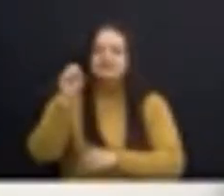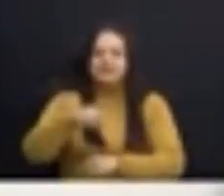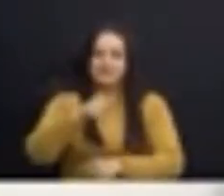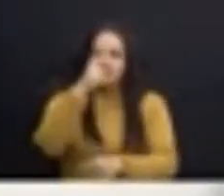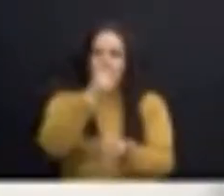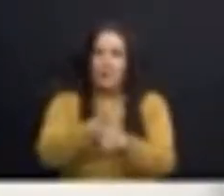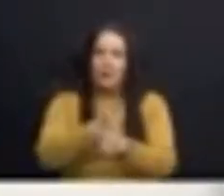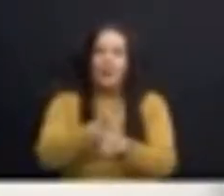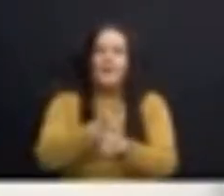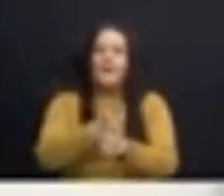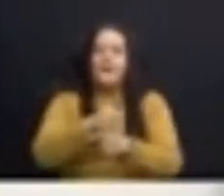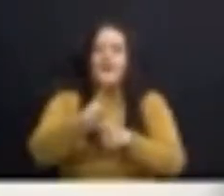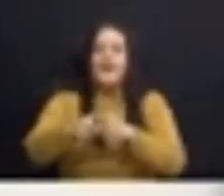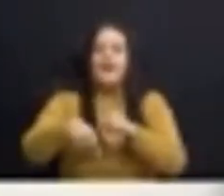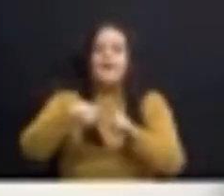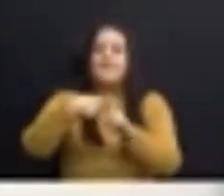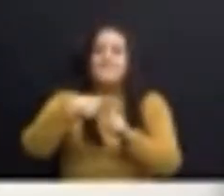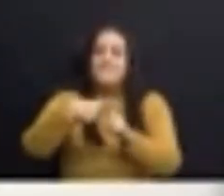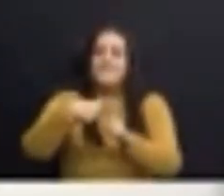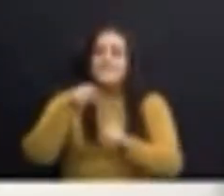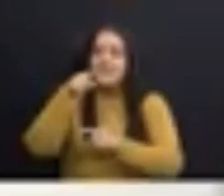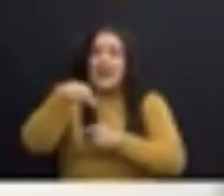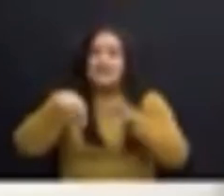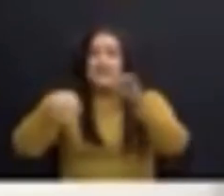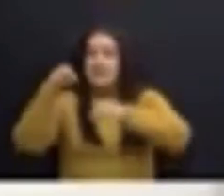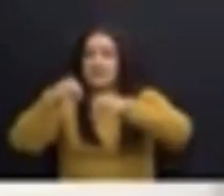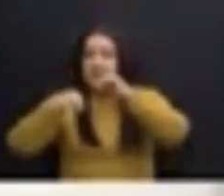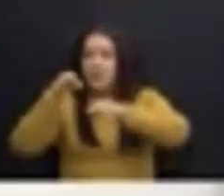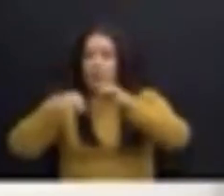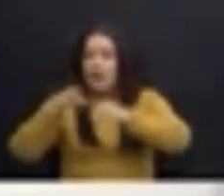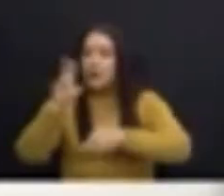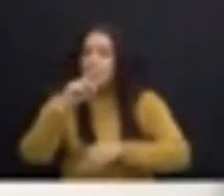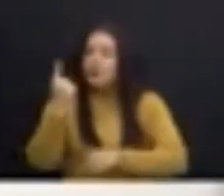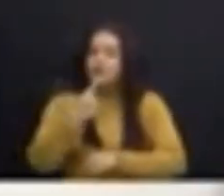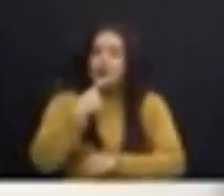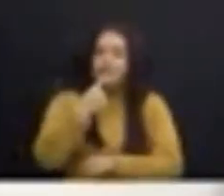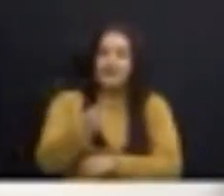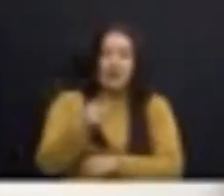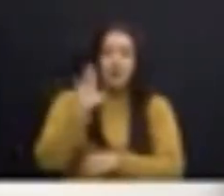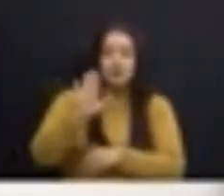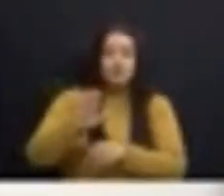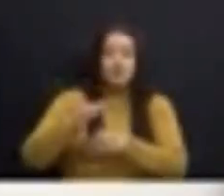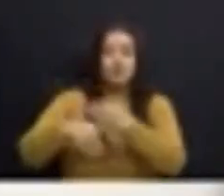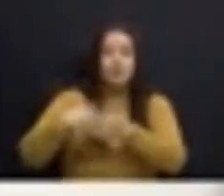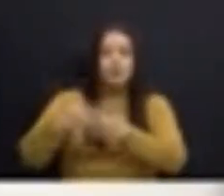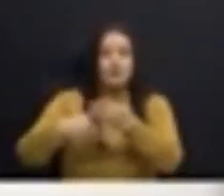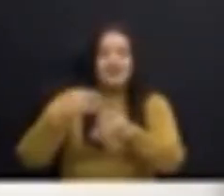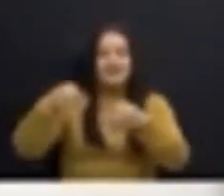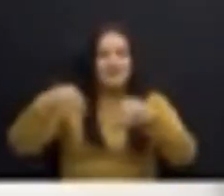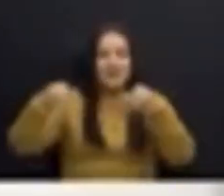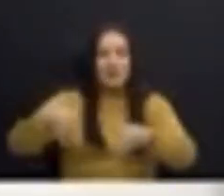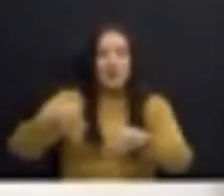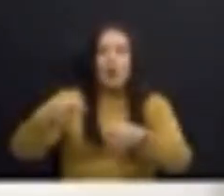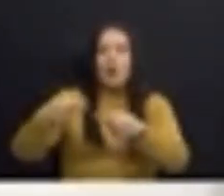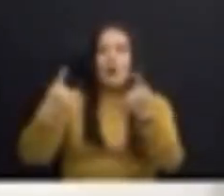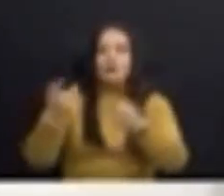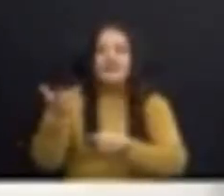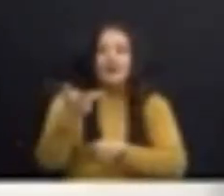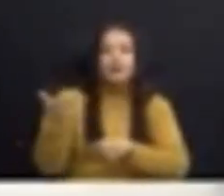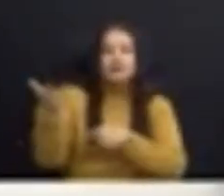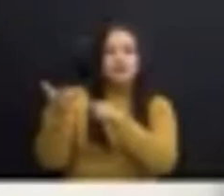Más aún, esos tribunales no sólo dictaron sobreseguimiento definitivo contra los comisionados demandados por